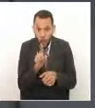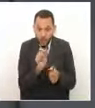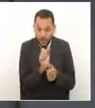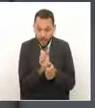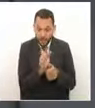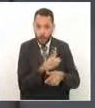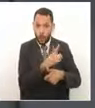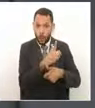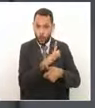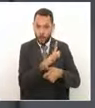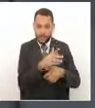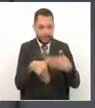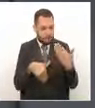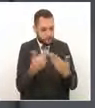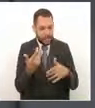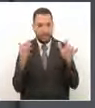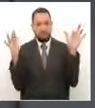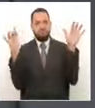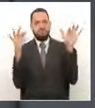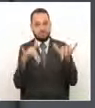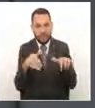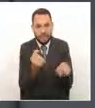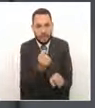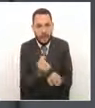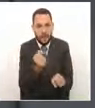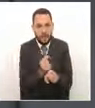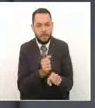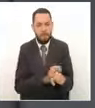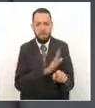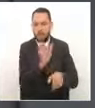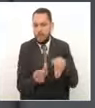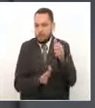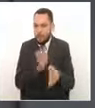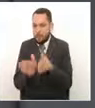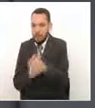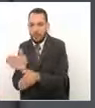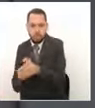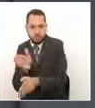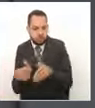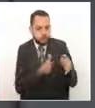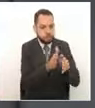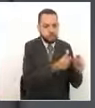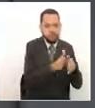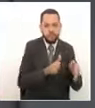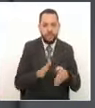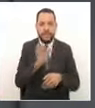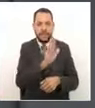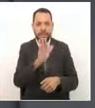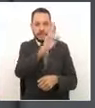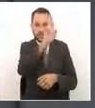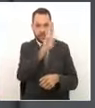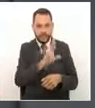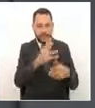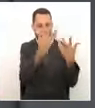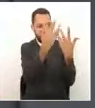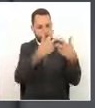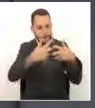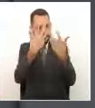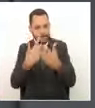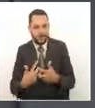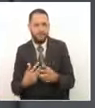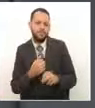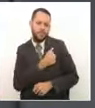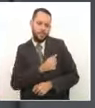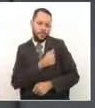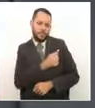ya vamos a salir a trabajar ciertos sectores de nuestro departamento y de todo el país, debemos